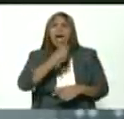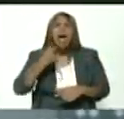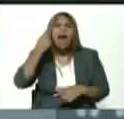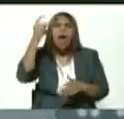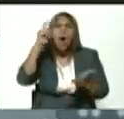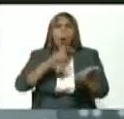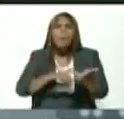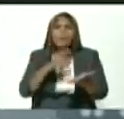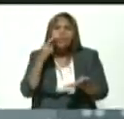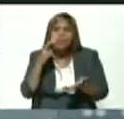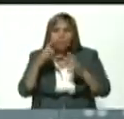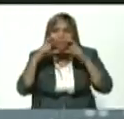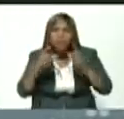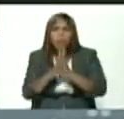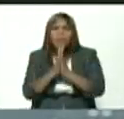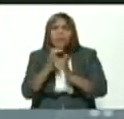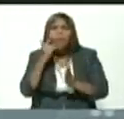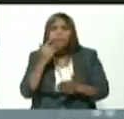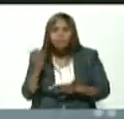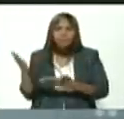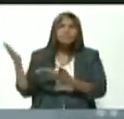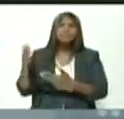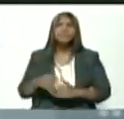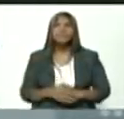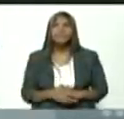completo adelante compañera